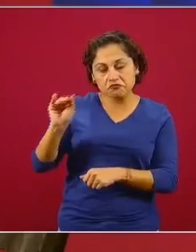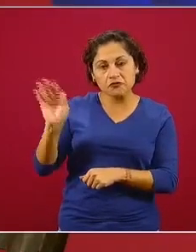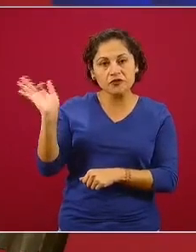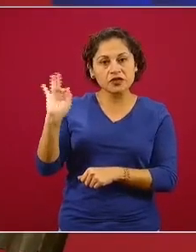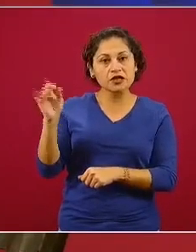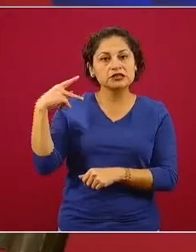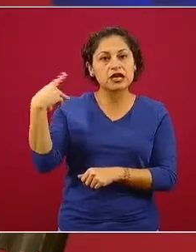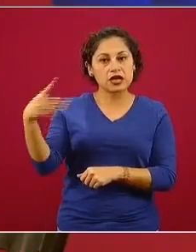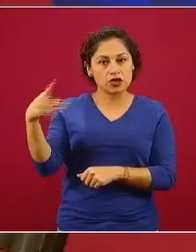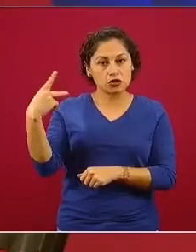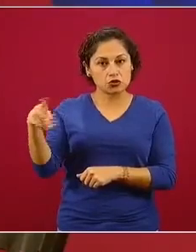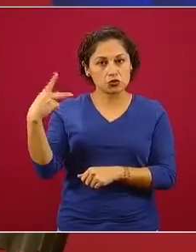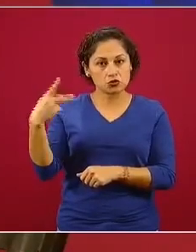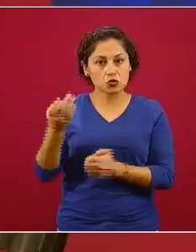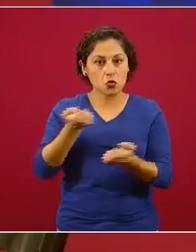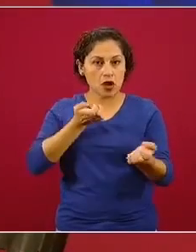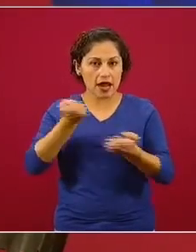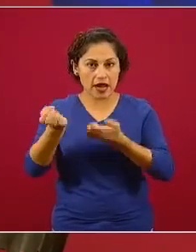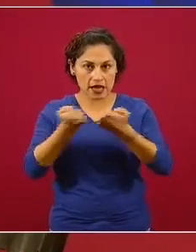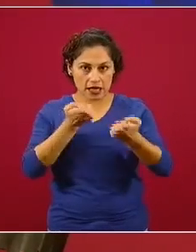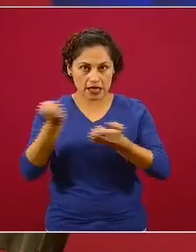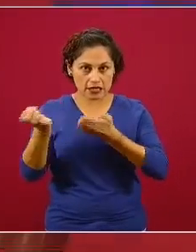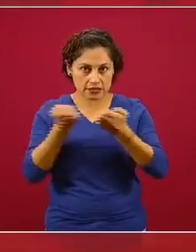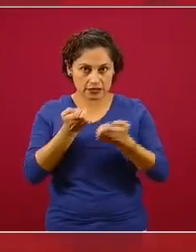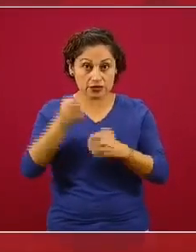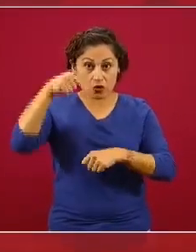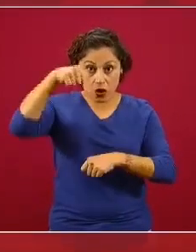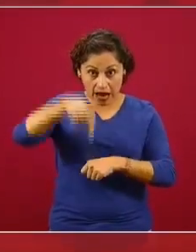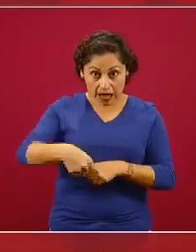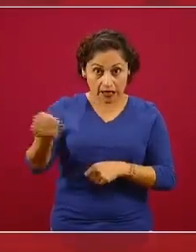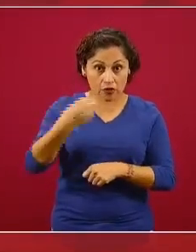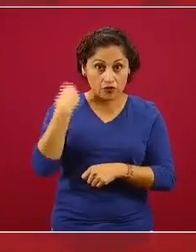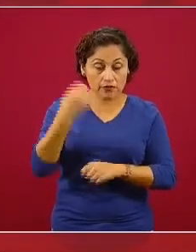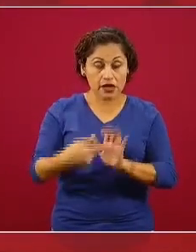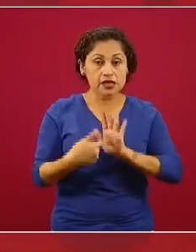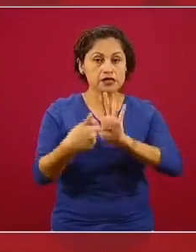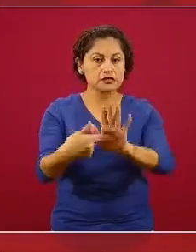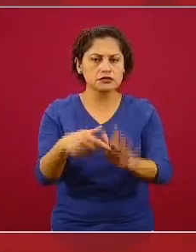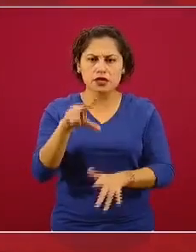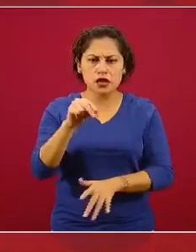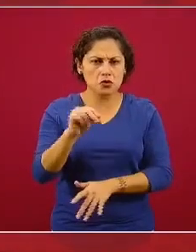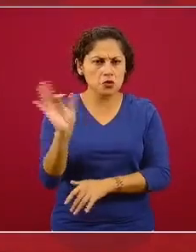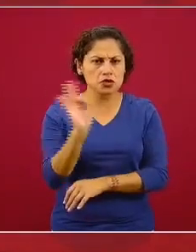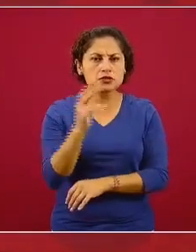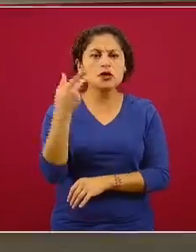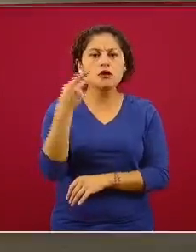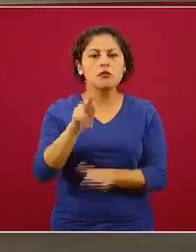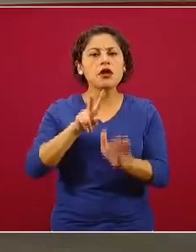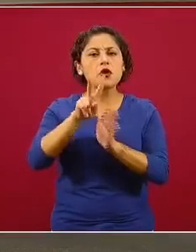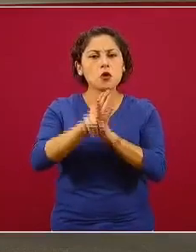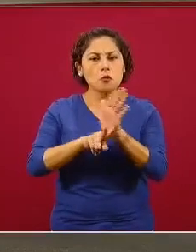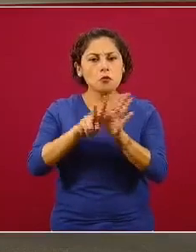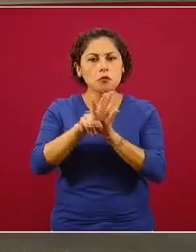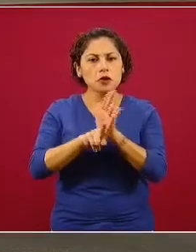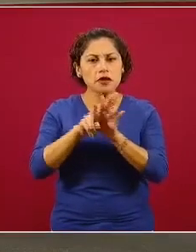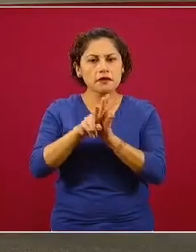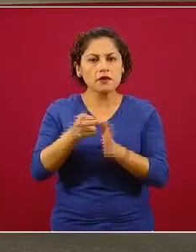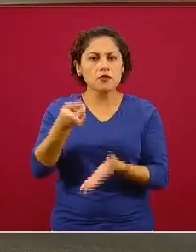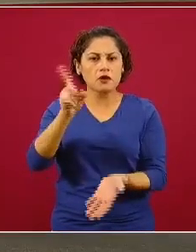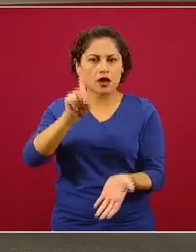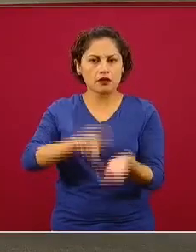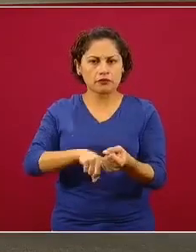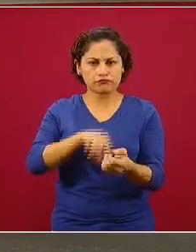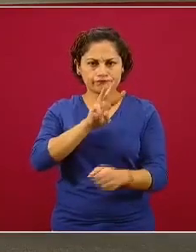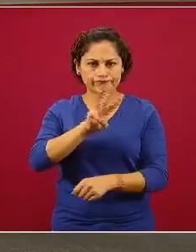rutinas las pudiéramos poner. Si no, una transmisión aquí en la conferencia diaria, sí con videos que estén disponibles en nuestro micrositio.